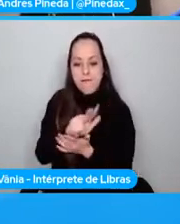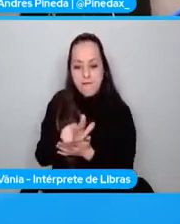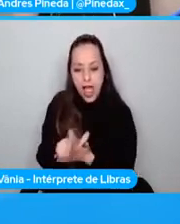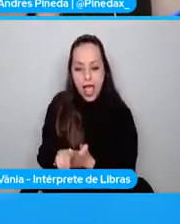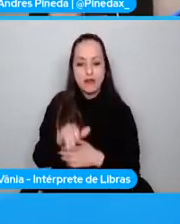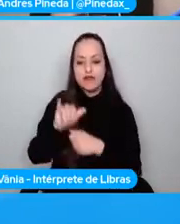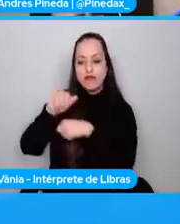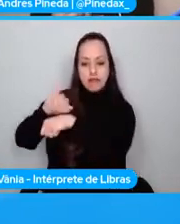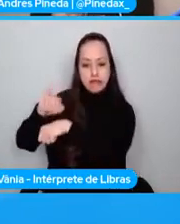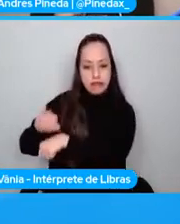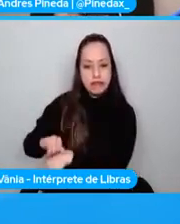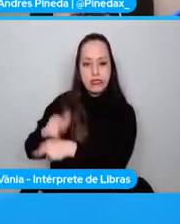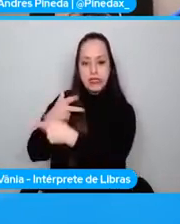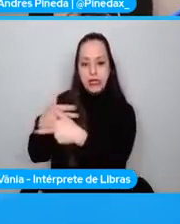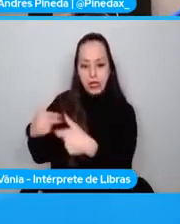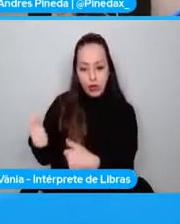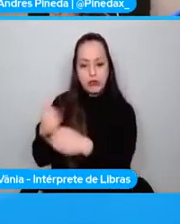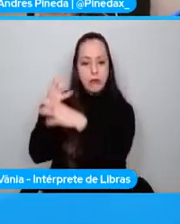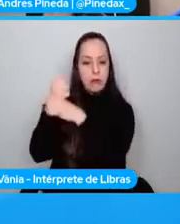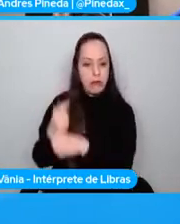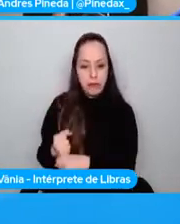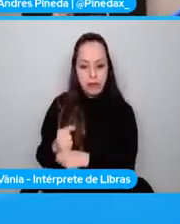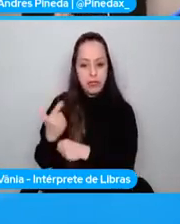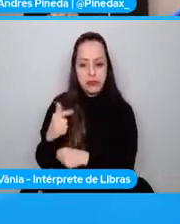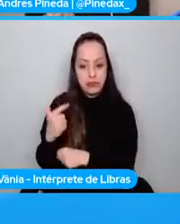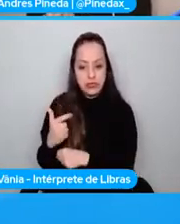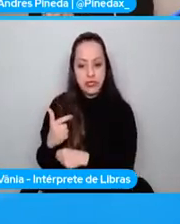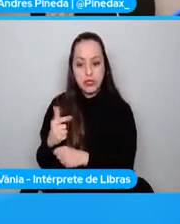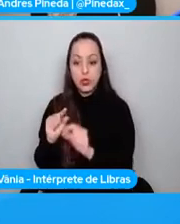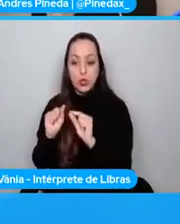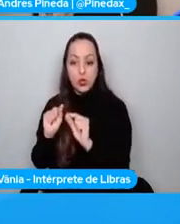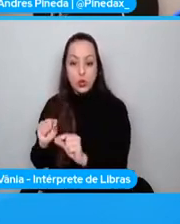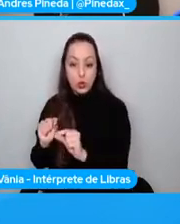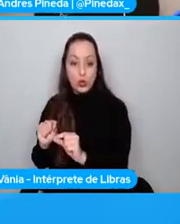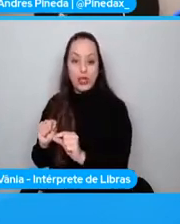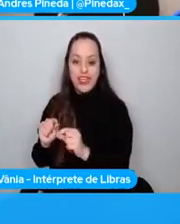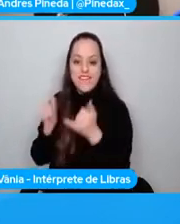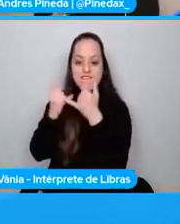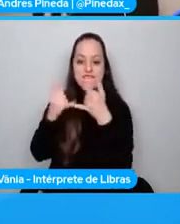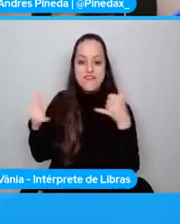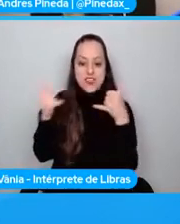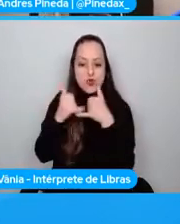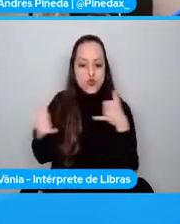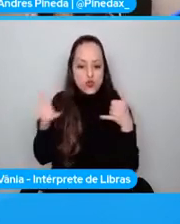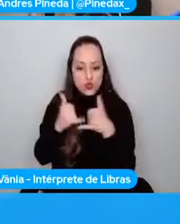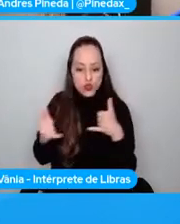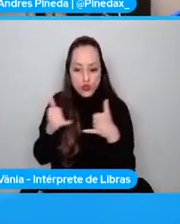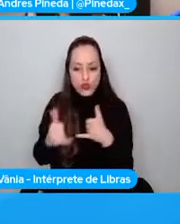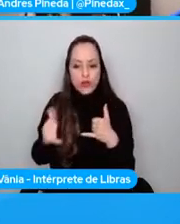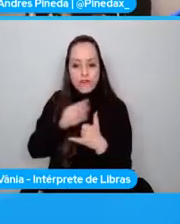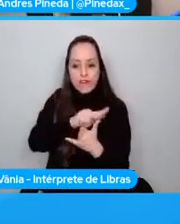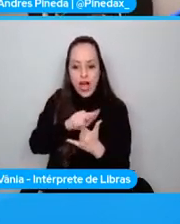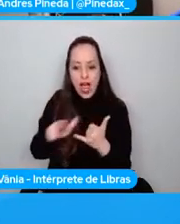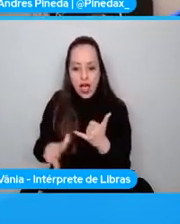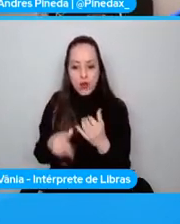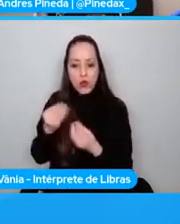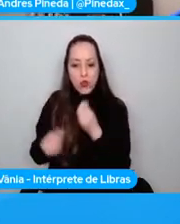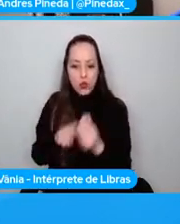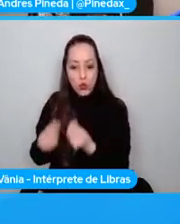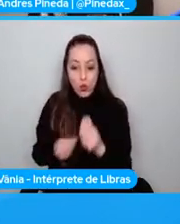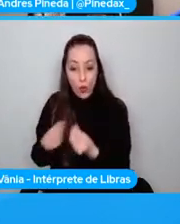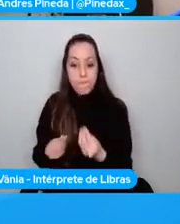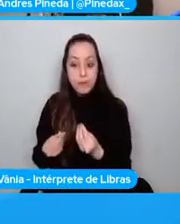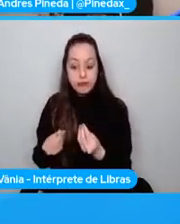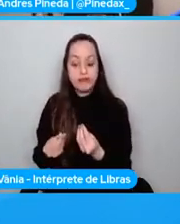multi-hilo. Cosas que es difícil implementar en JavaScript. Aunque existen formas de